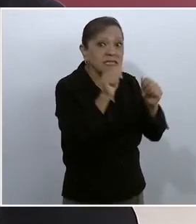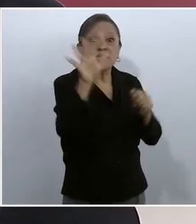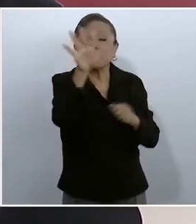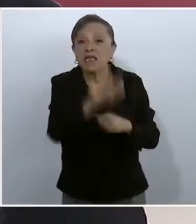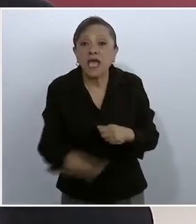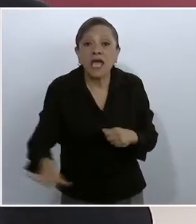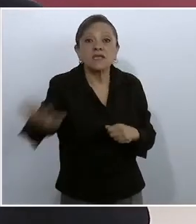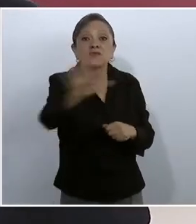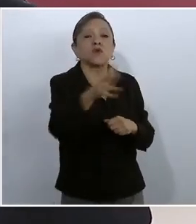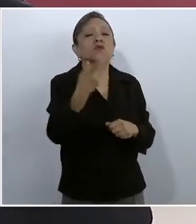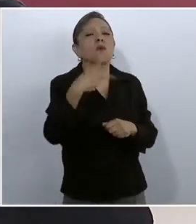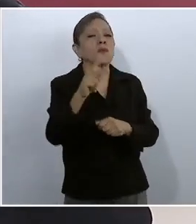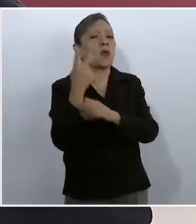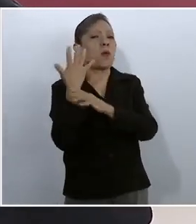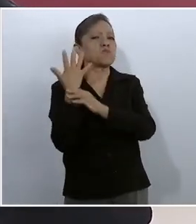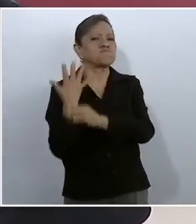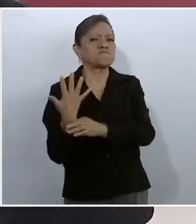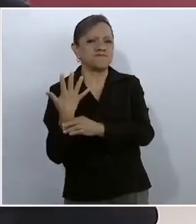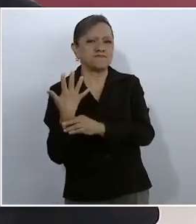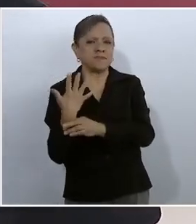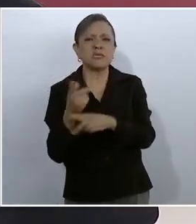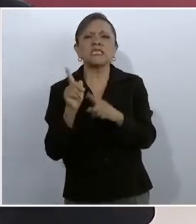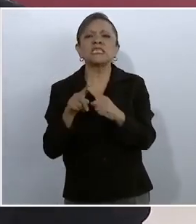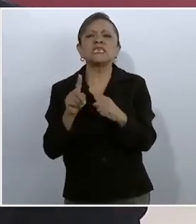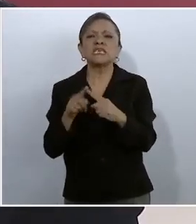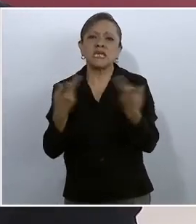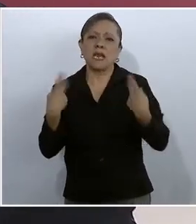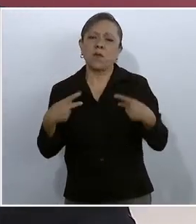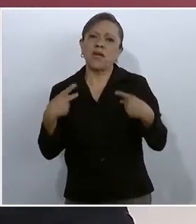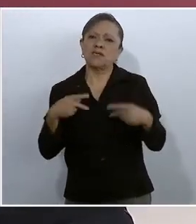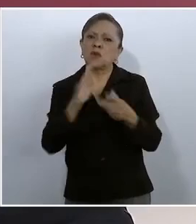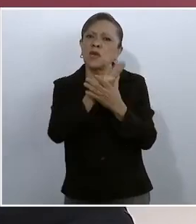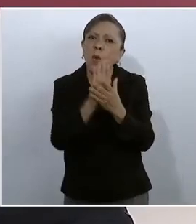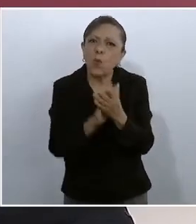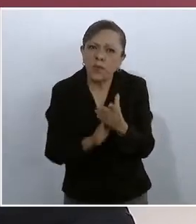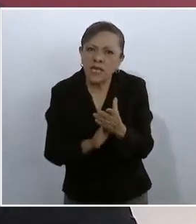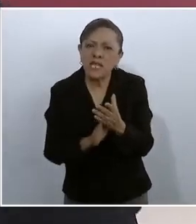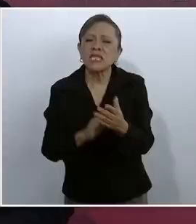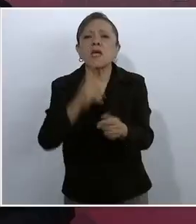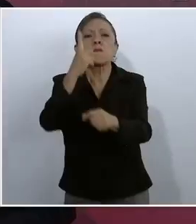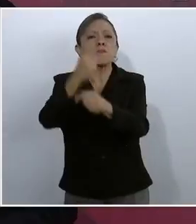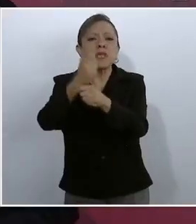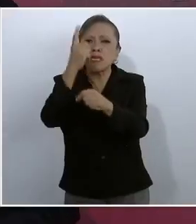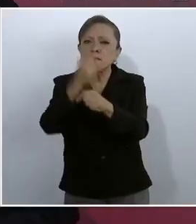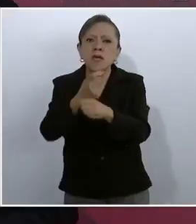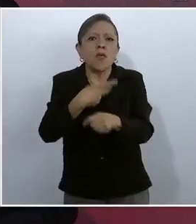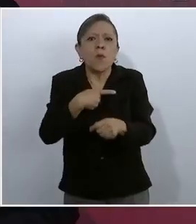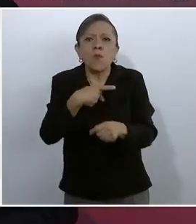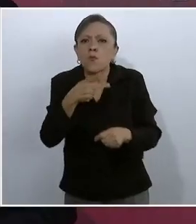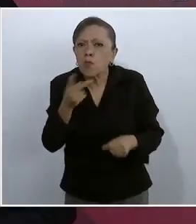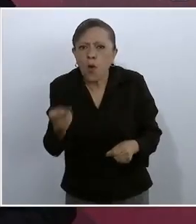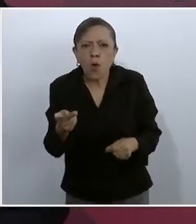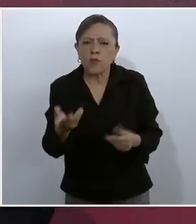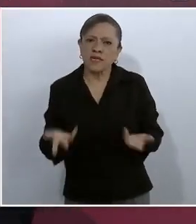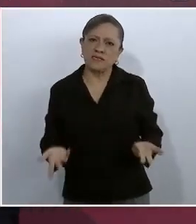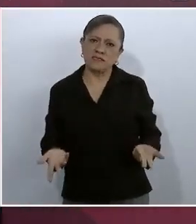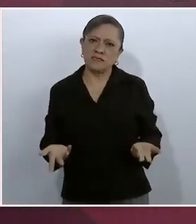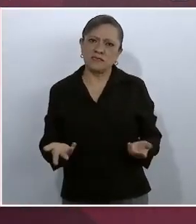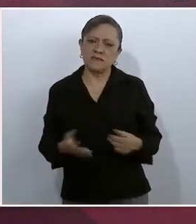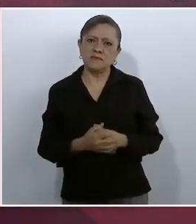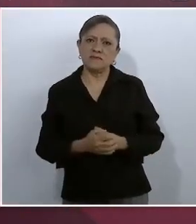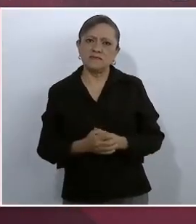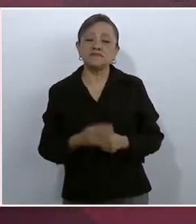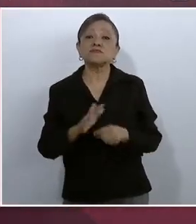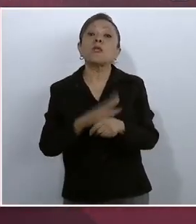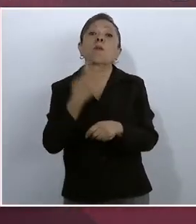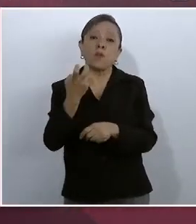pero hay que darle preferencia a la gente más humilde, por el bien de todos, primero los pobres. Entonces, por eso